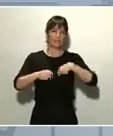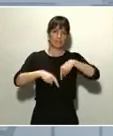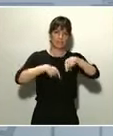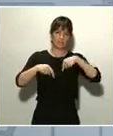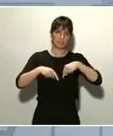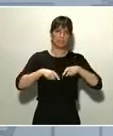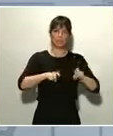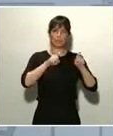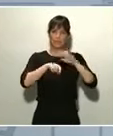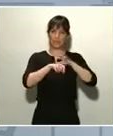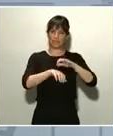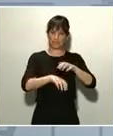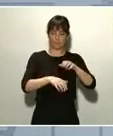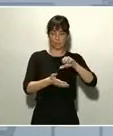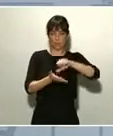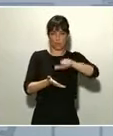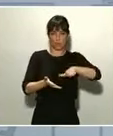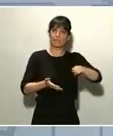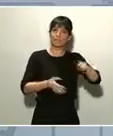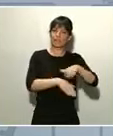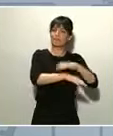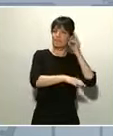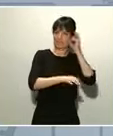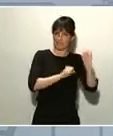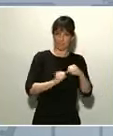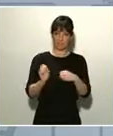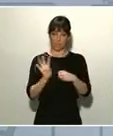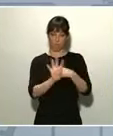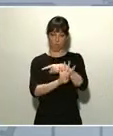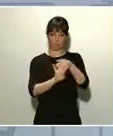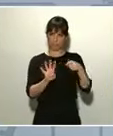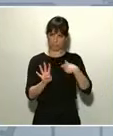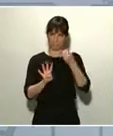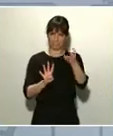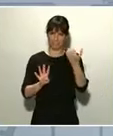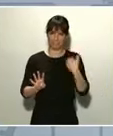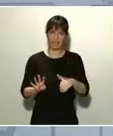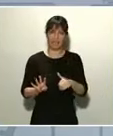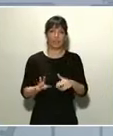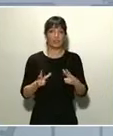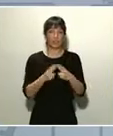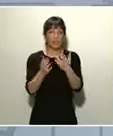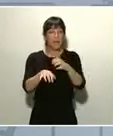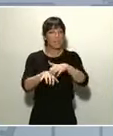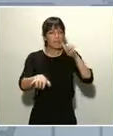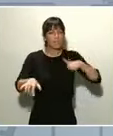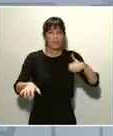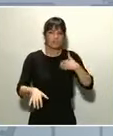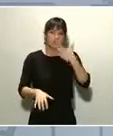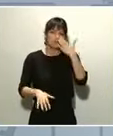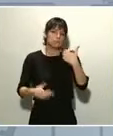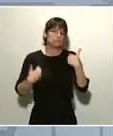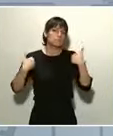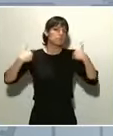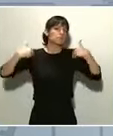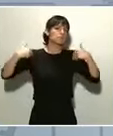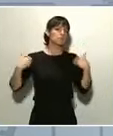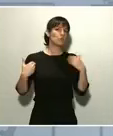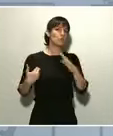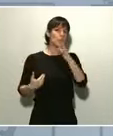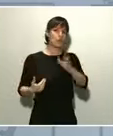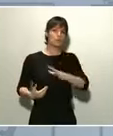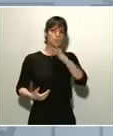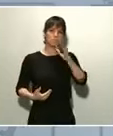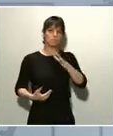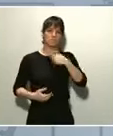Urbana y también de la ministra de Defensa, está reaccionando con una impresionante responsabilidad, disciplina y moral